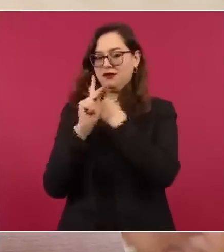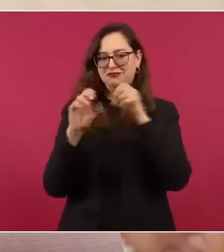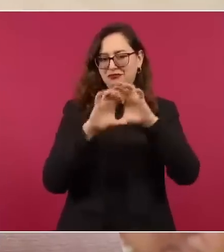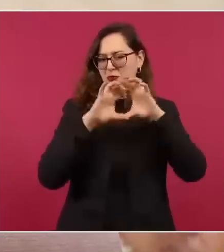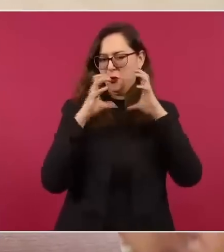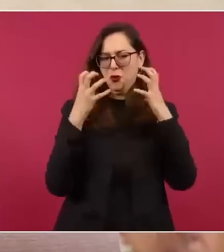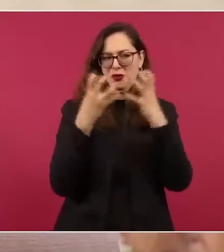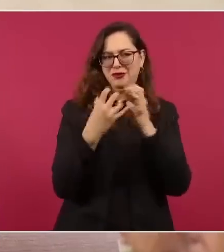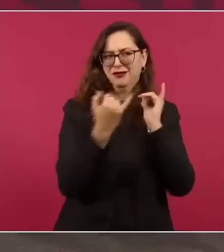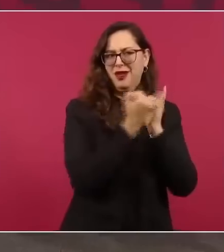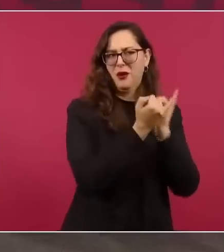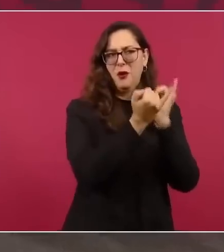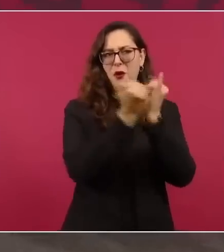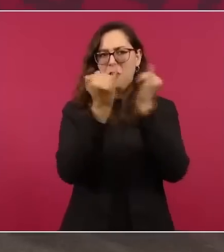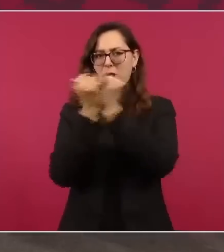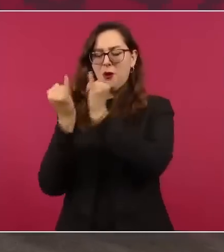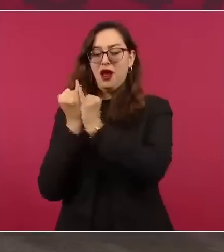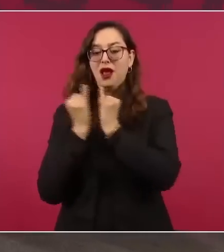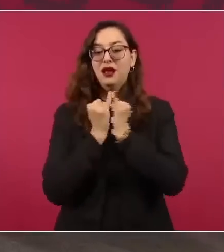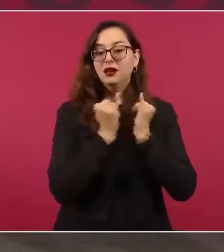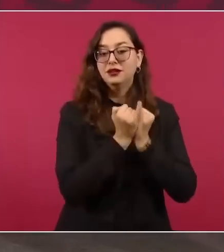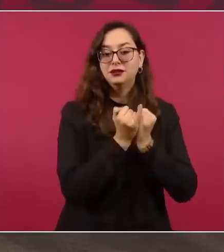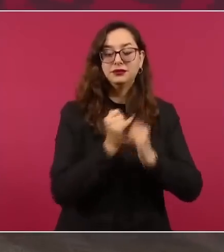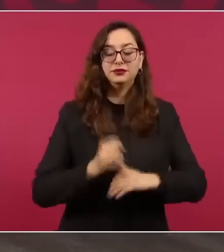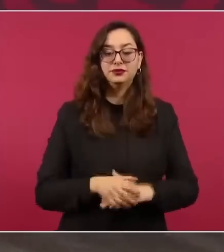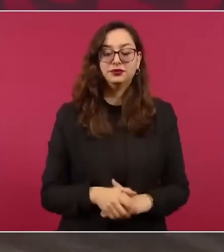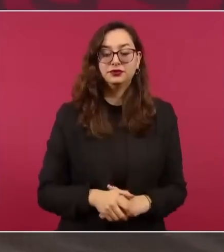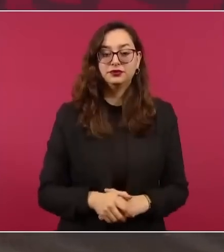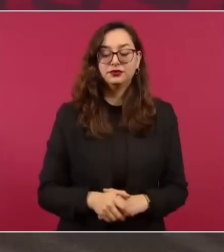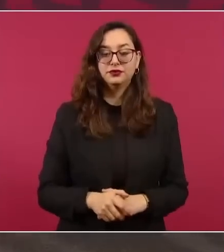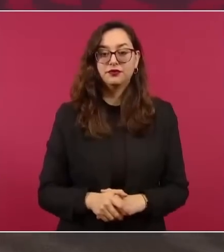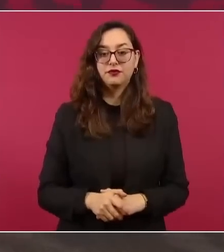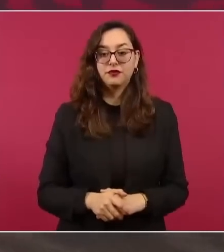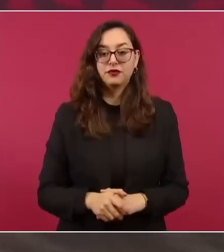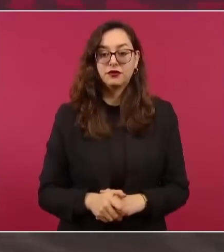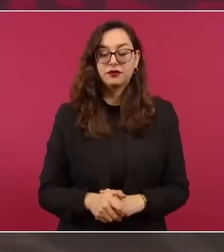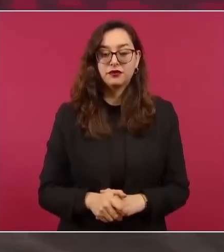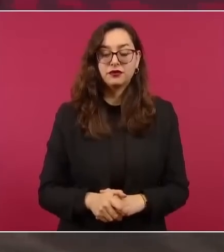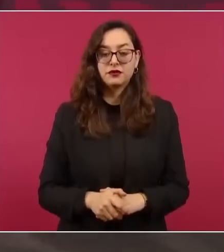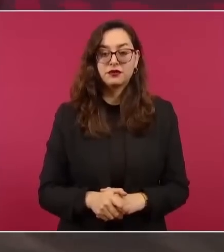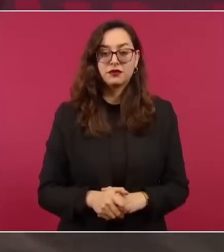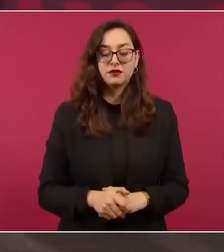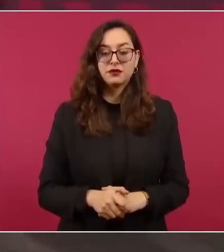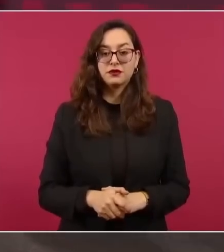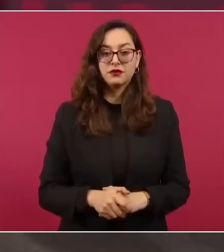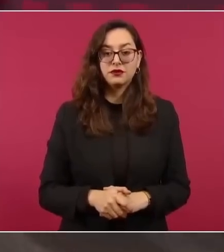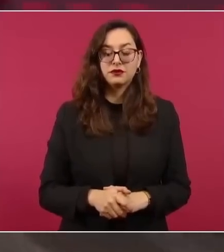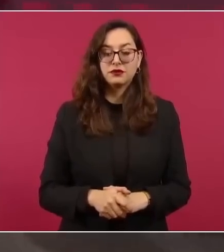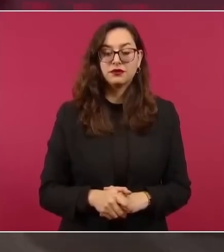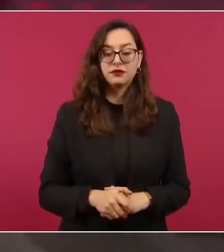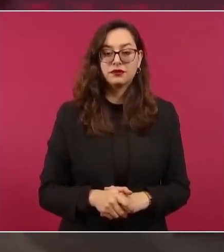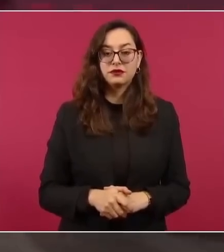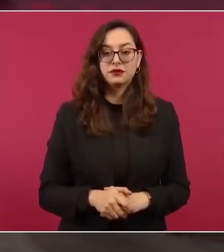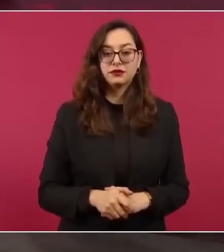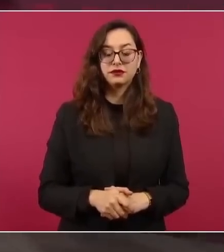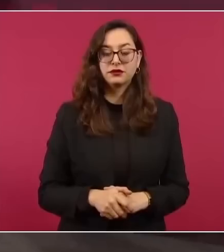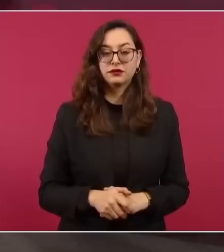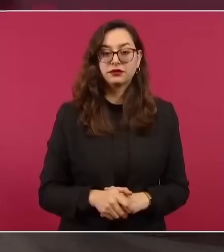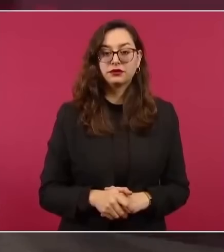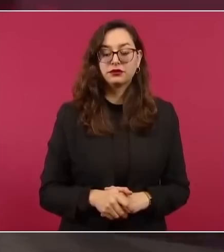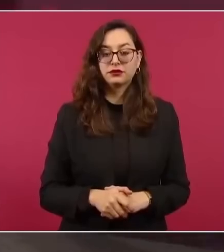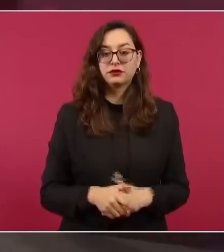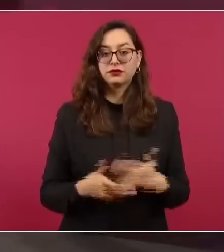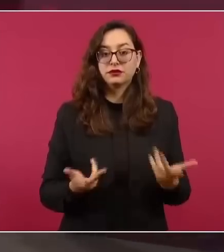el hecho de que estos poderes